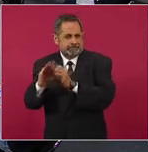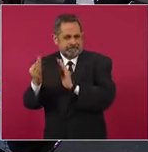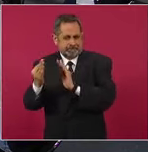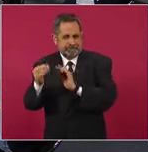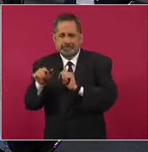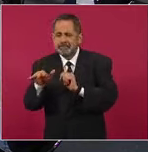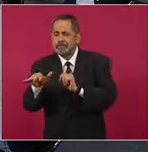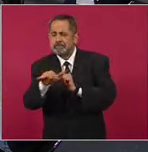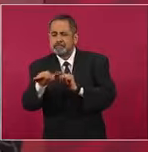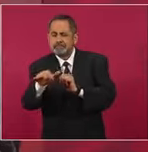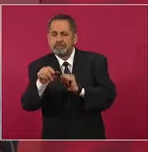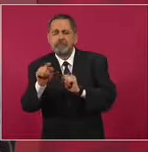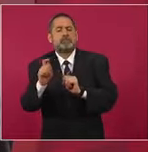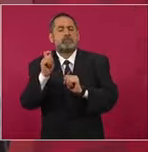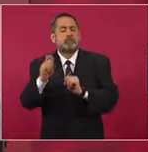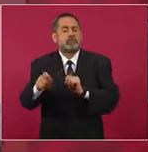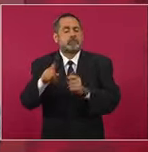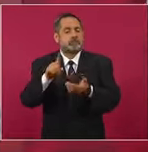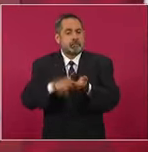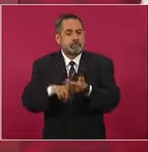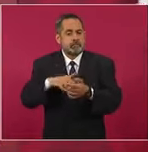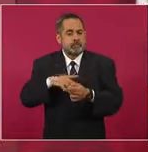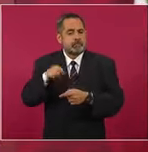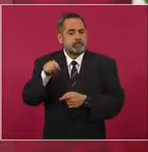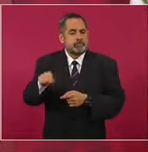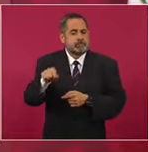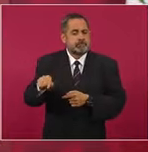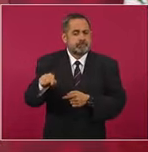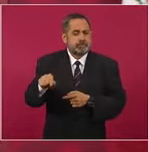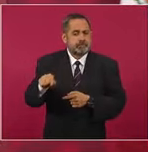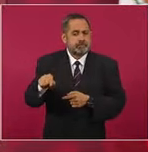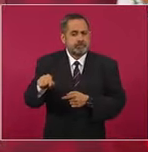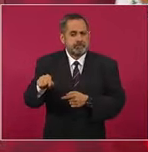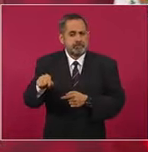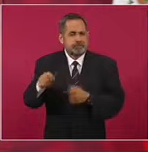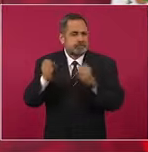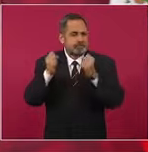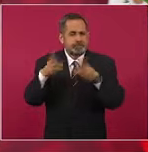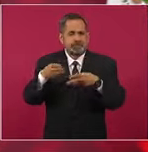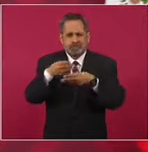tiene un banco de material